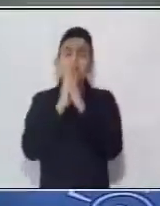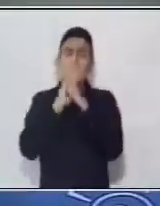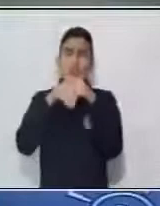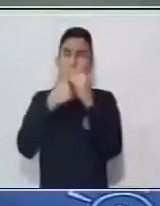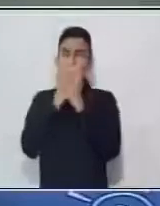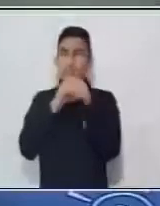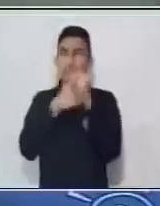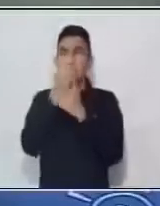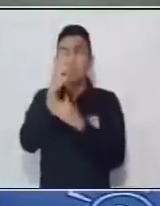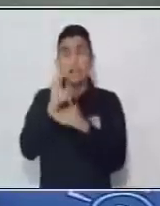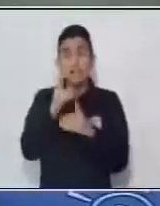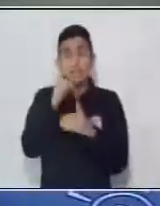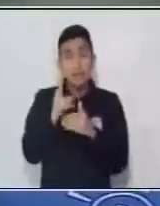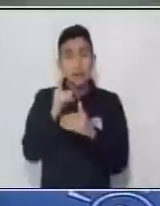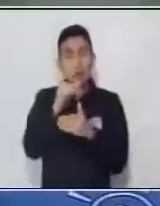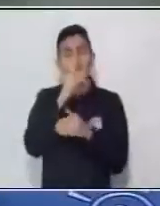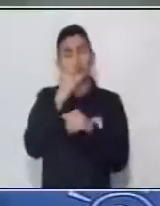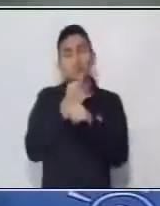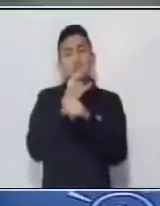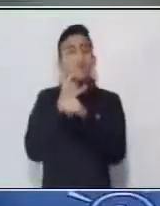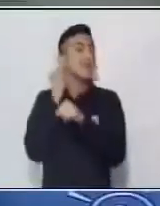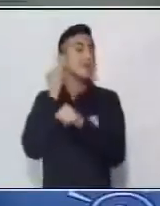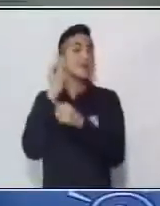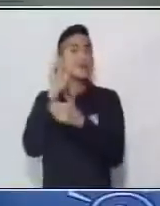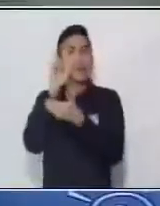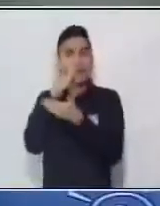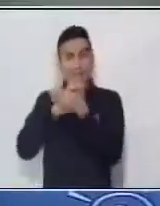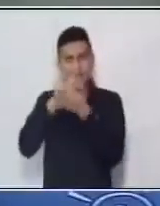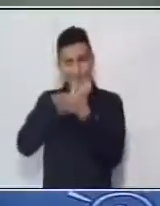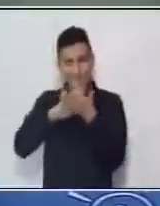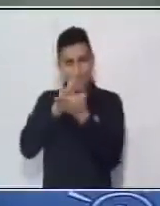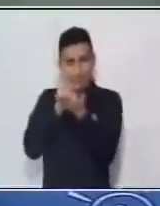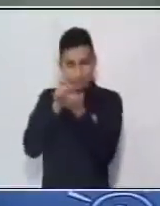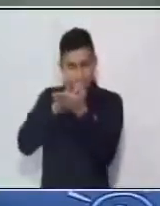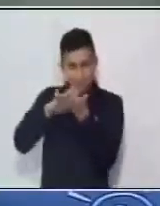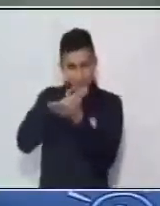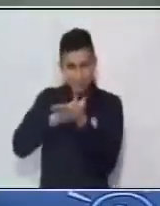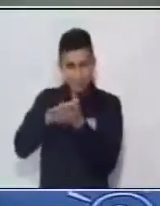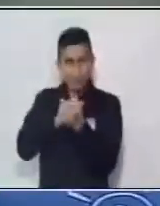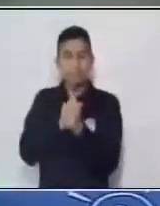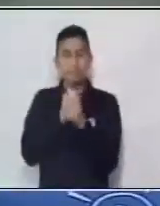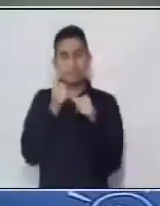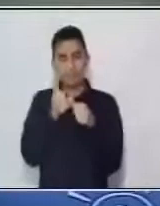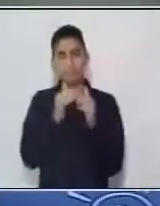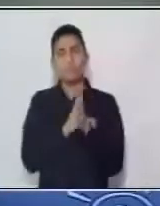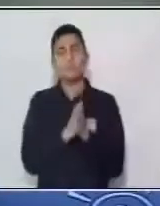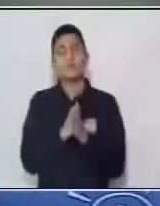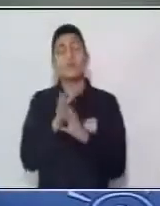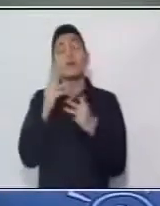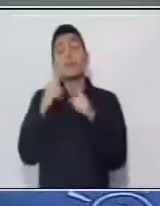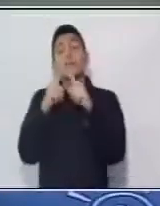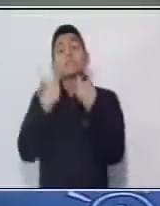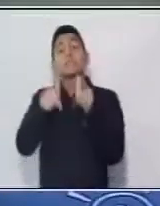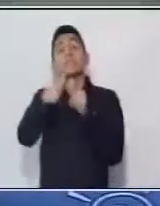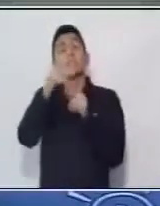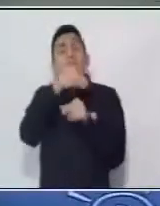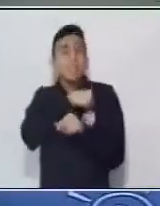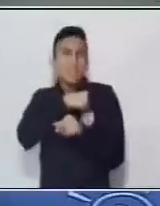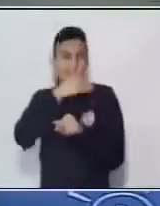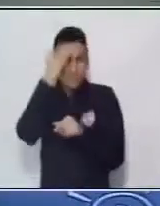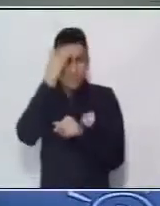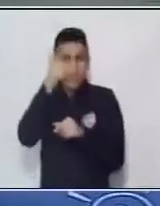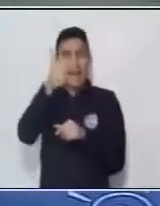con abundante agua o jabón. Yo voy a aplicar un poquito de gel. Antes de iniciar, quiero que saludemos